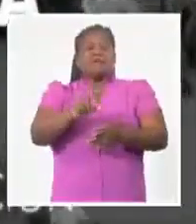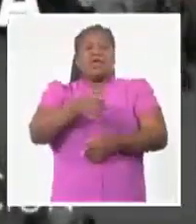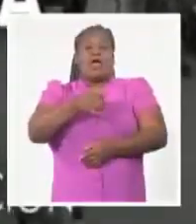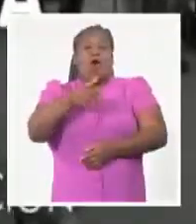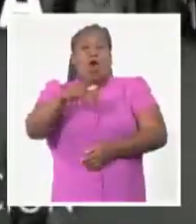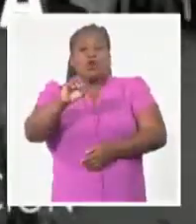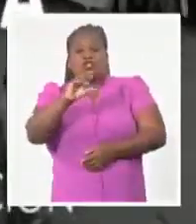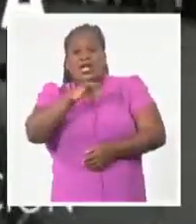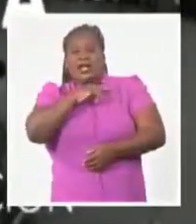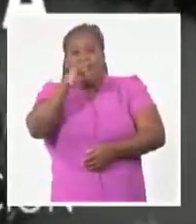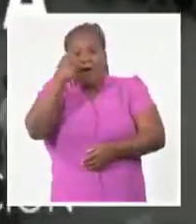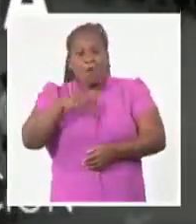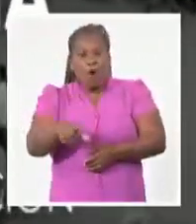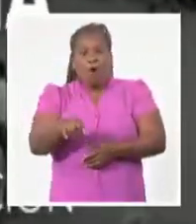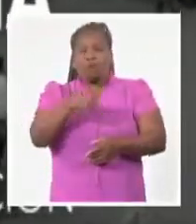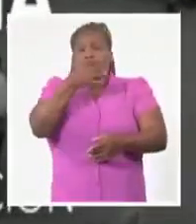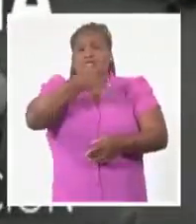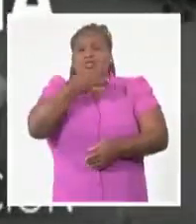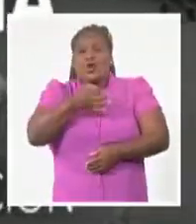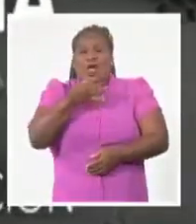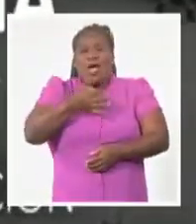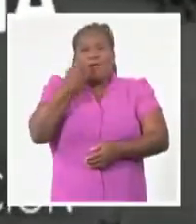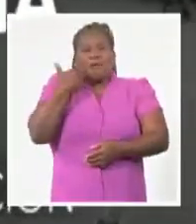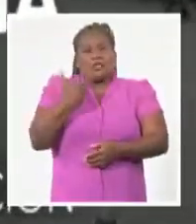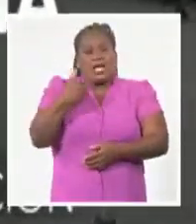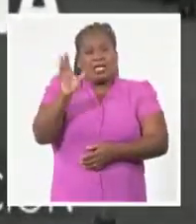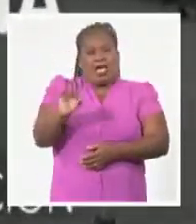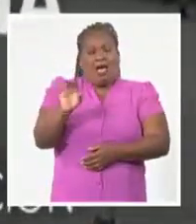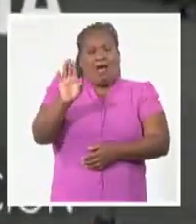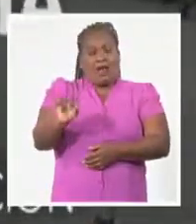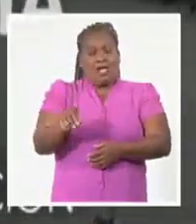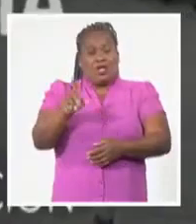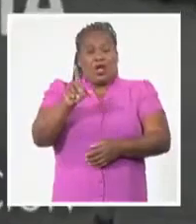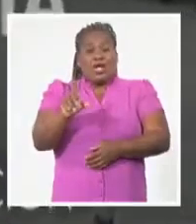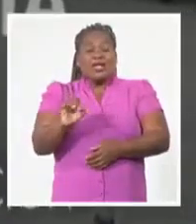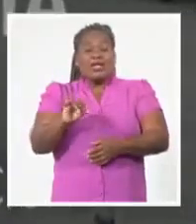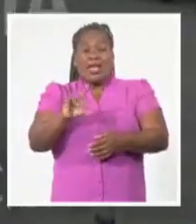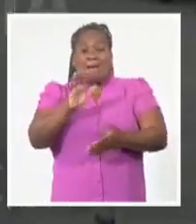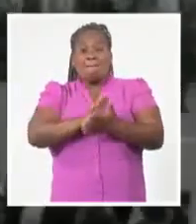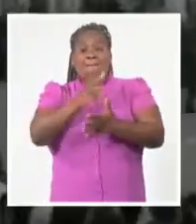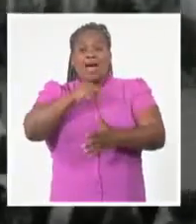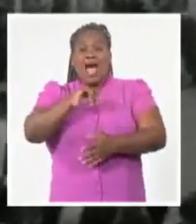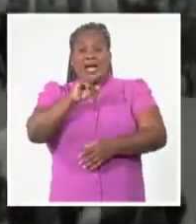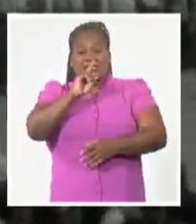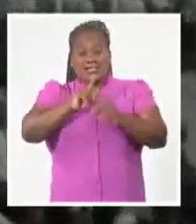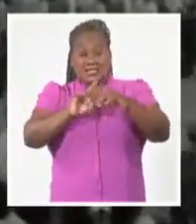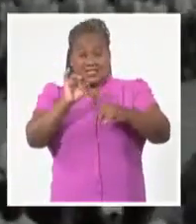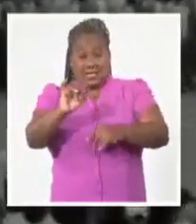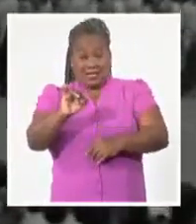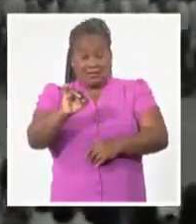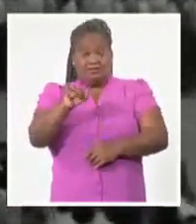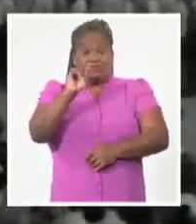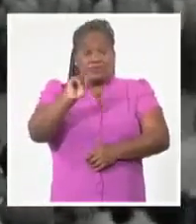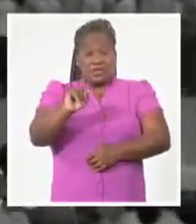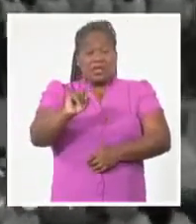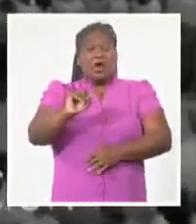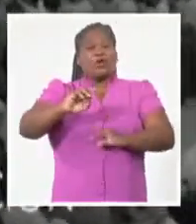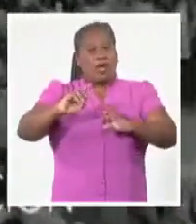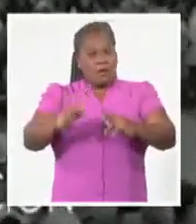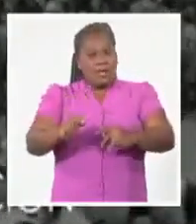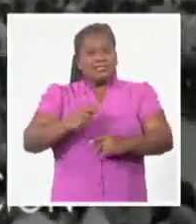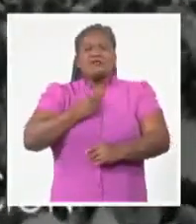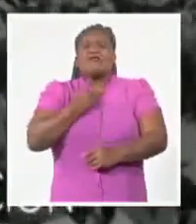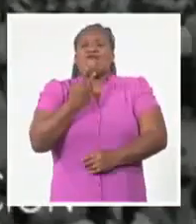Fernández, Eusebio Leal y Lidia Turner Martí. Y nuevamente, la voz de Fidel,